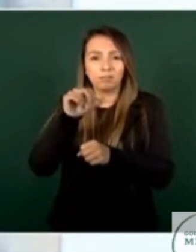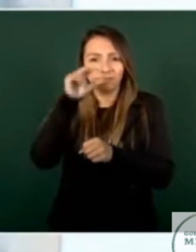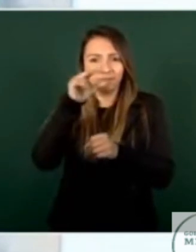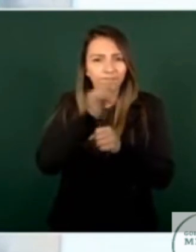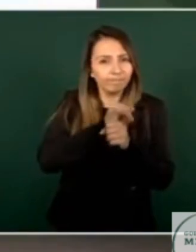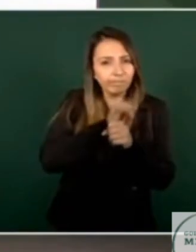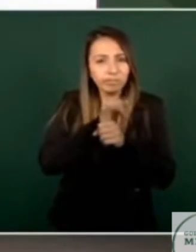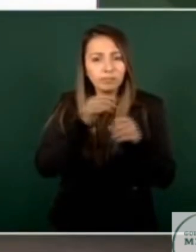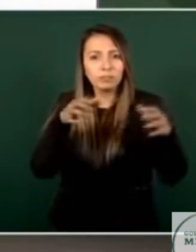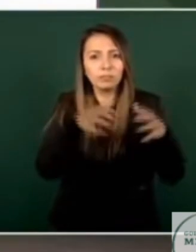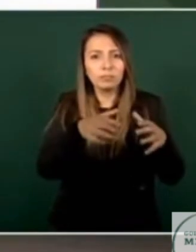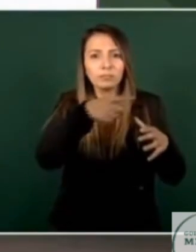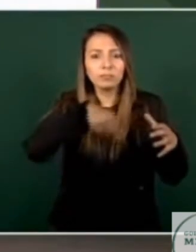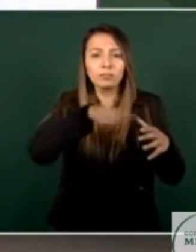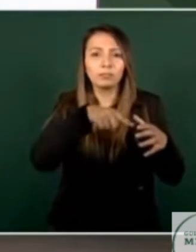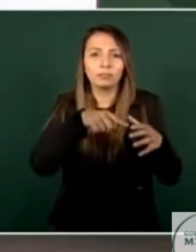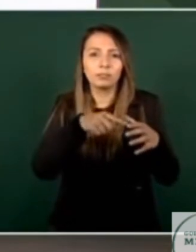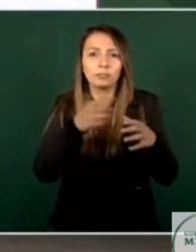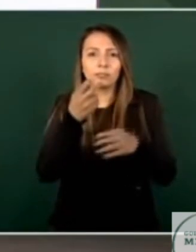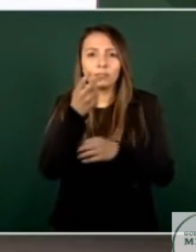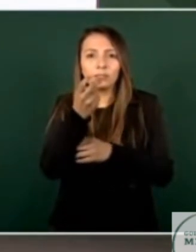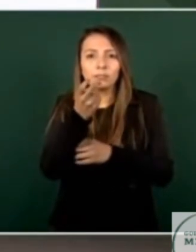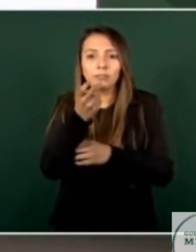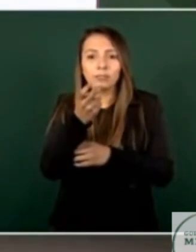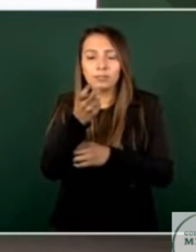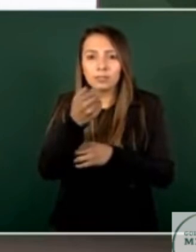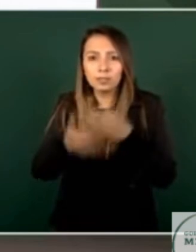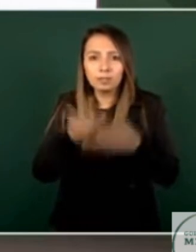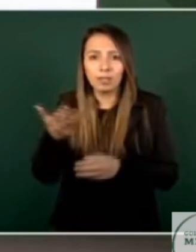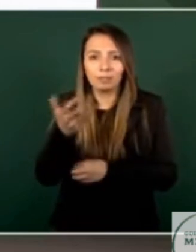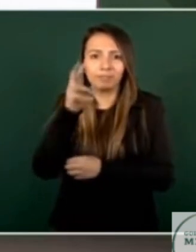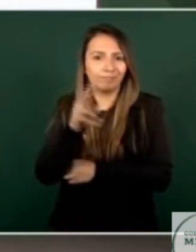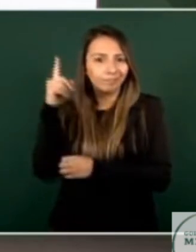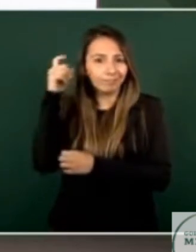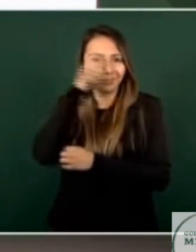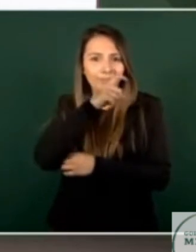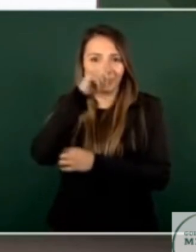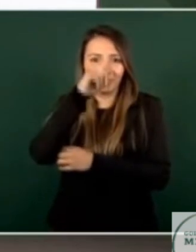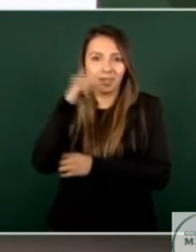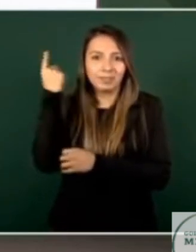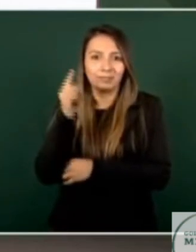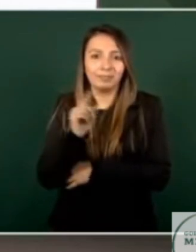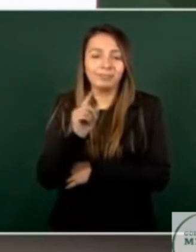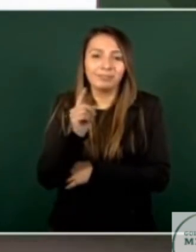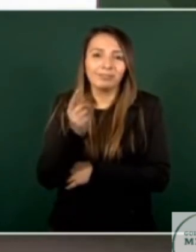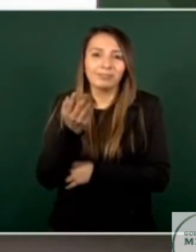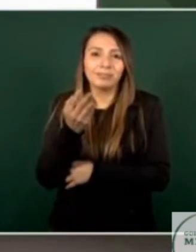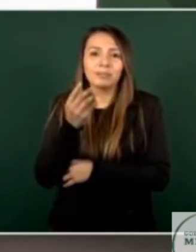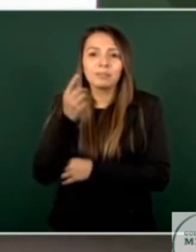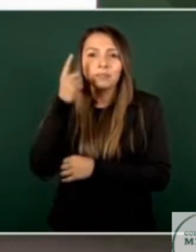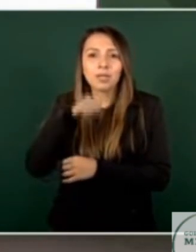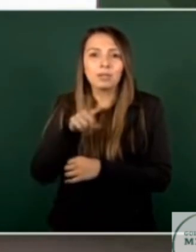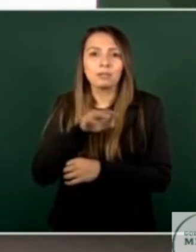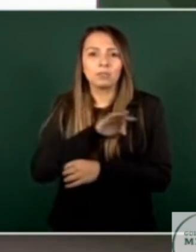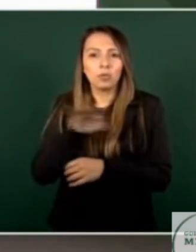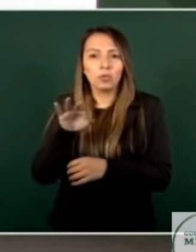acciones para judicializar tiene un grado de complejidad sobre todo para poder otorgar las